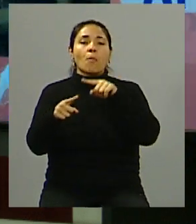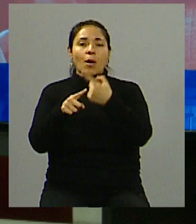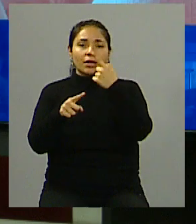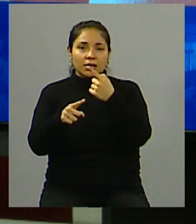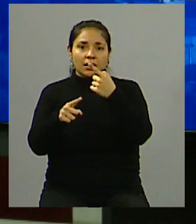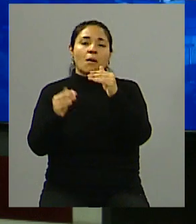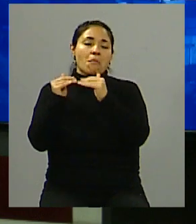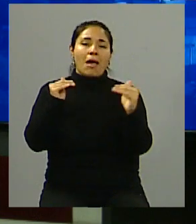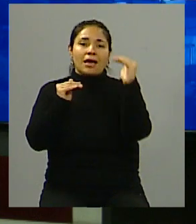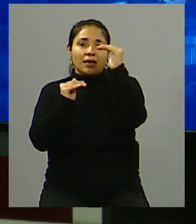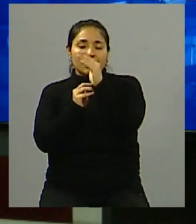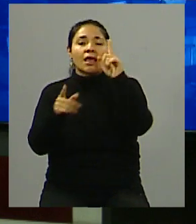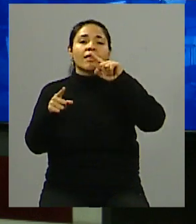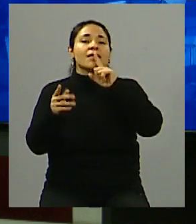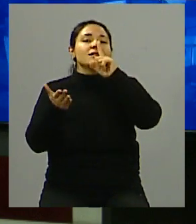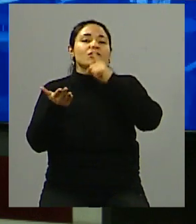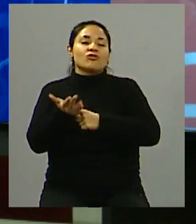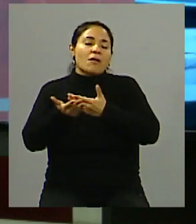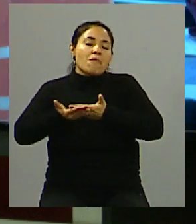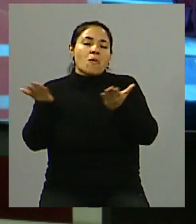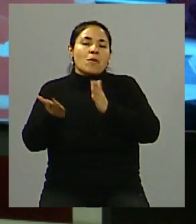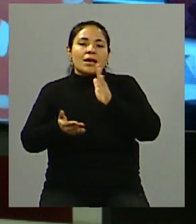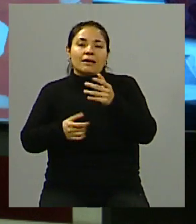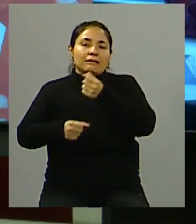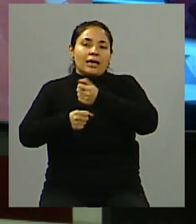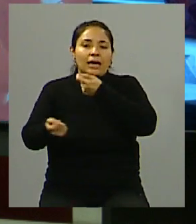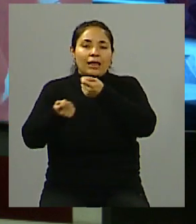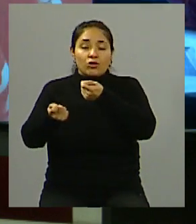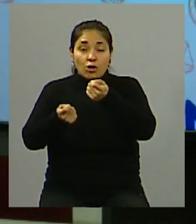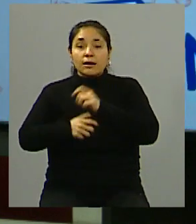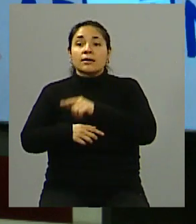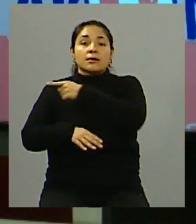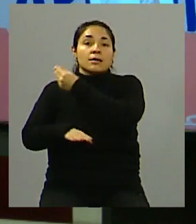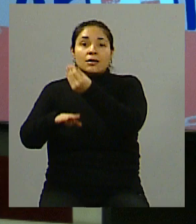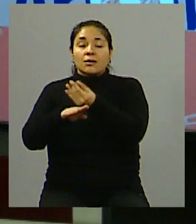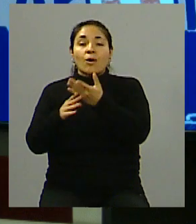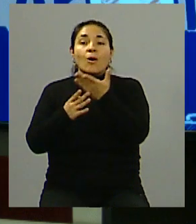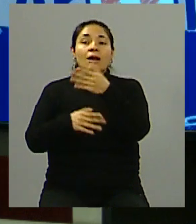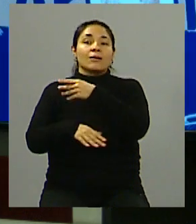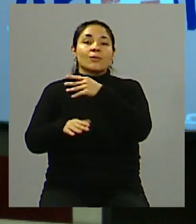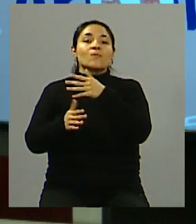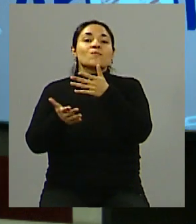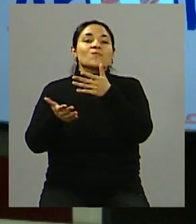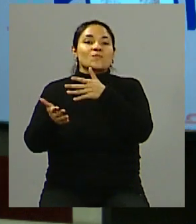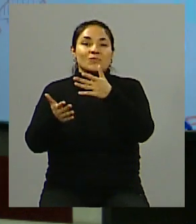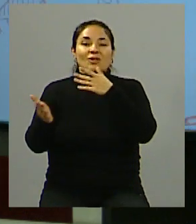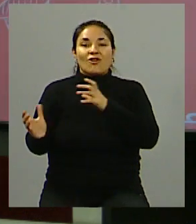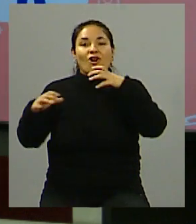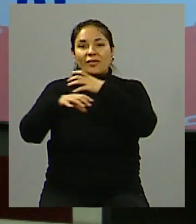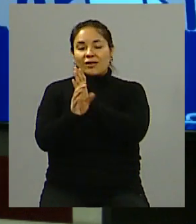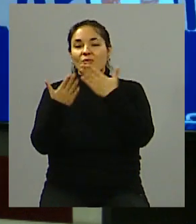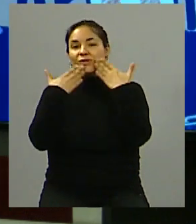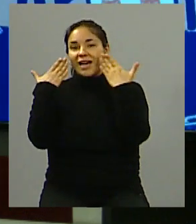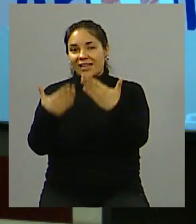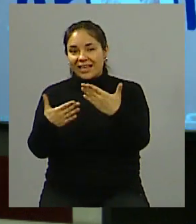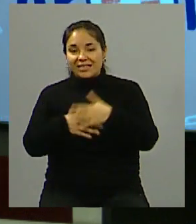desde Montevideo nos ha atendido. ¿Qué tal Mauro? ¿Cómo estás? Buenas tardes. Muy buenas tardes para ustedes, muchas gracias por la comunicación y por el